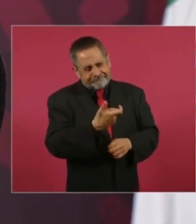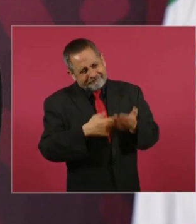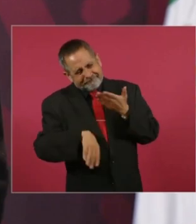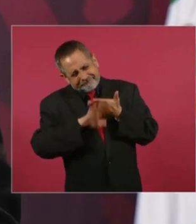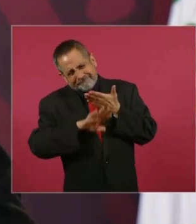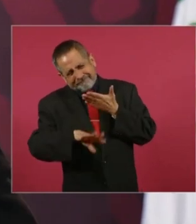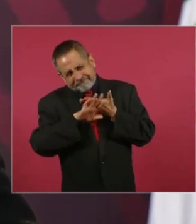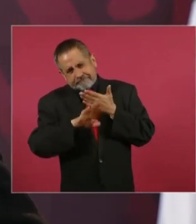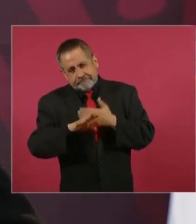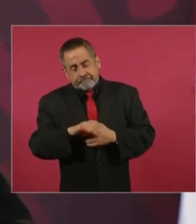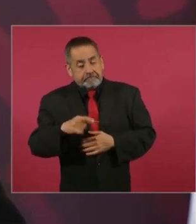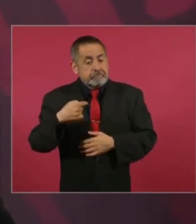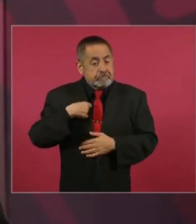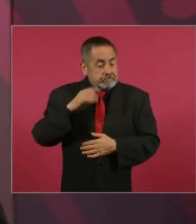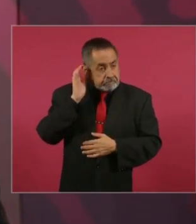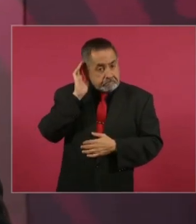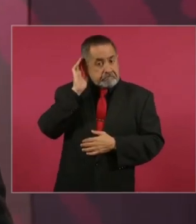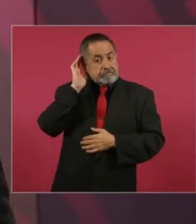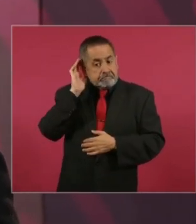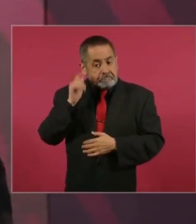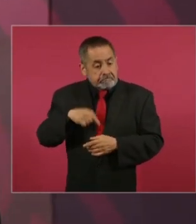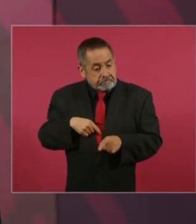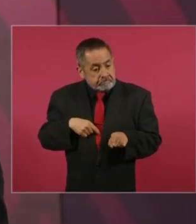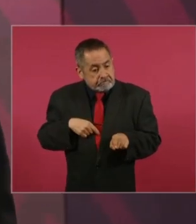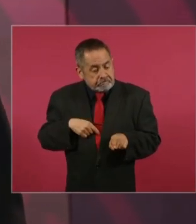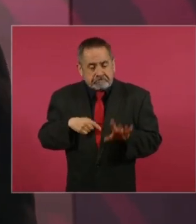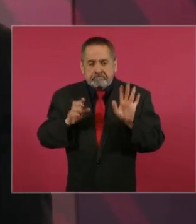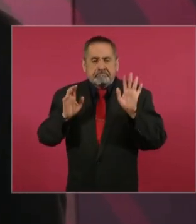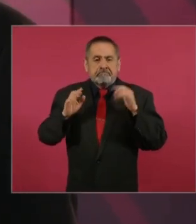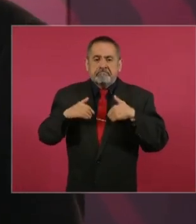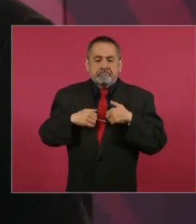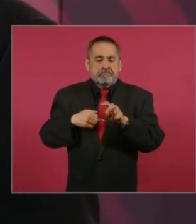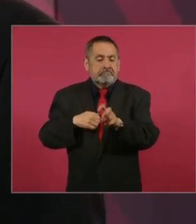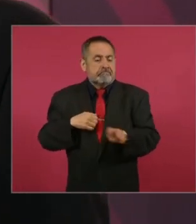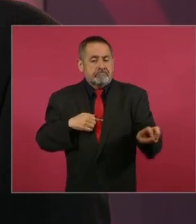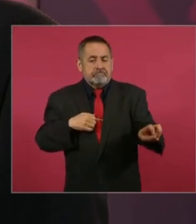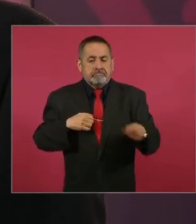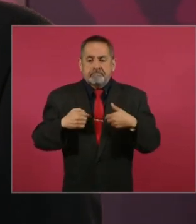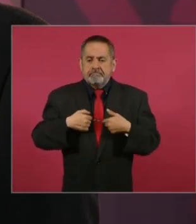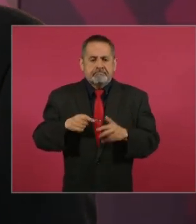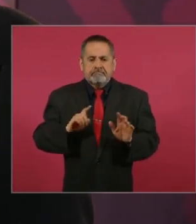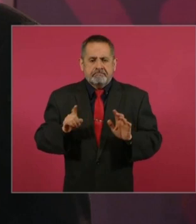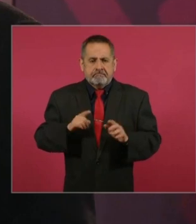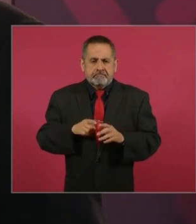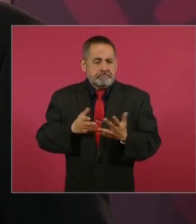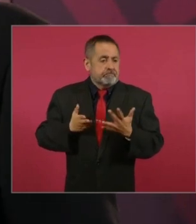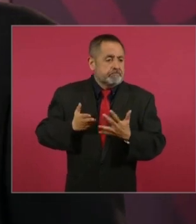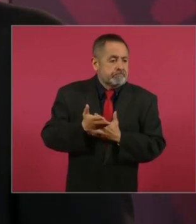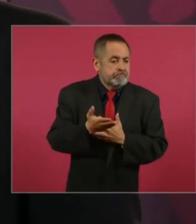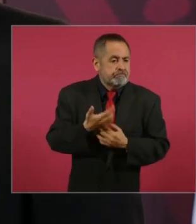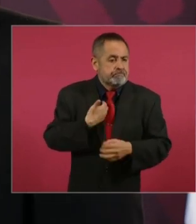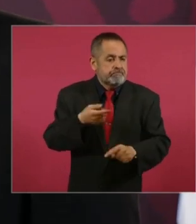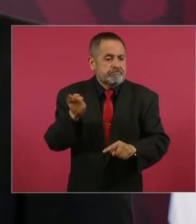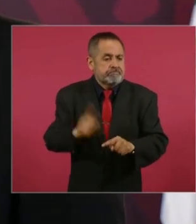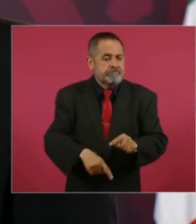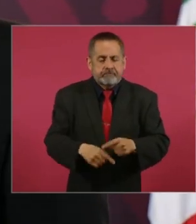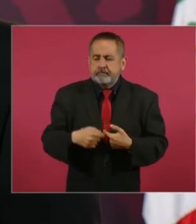me enteré, yo no influyo en nada